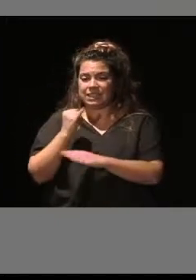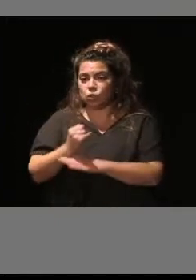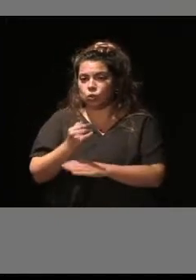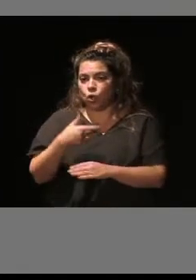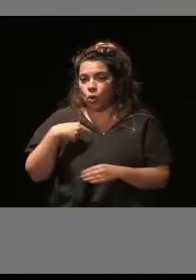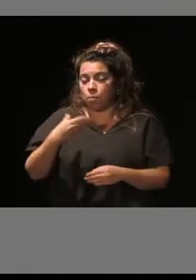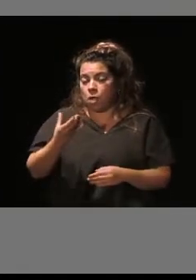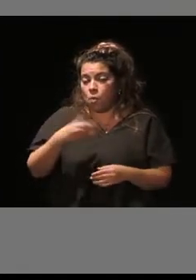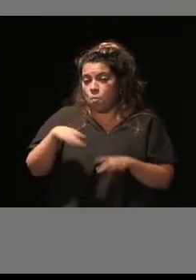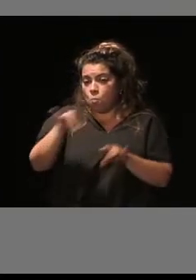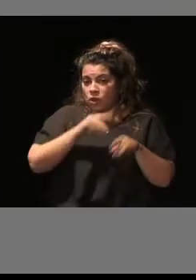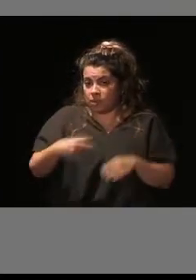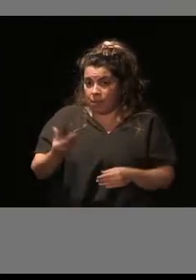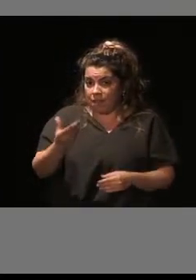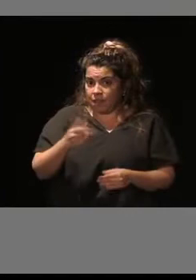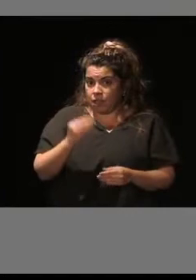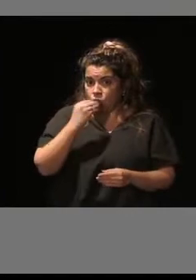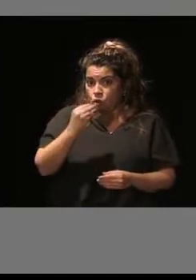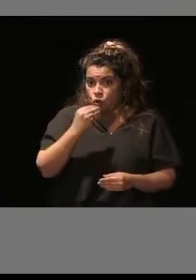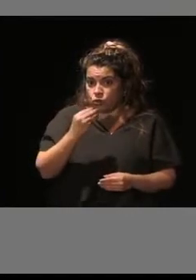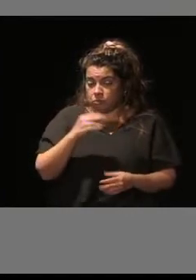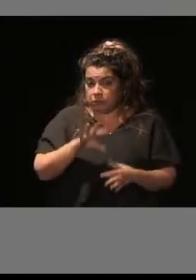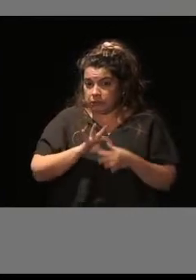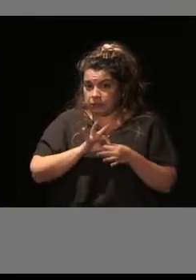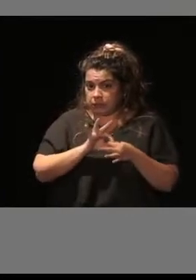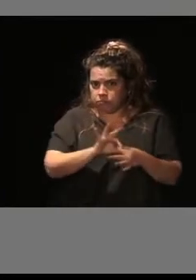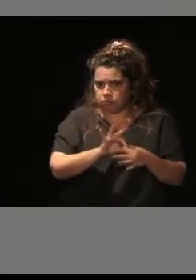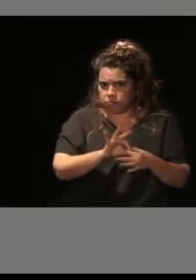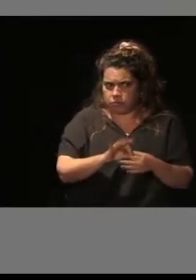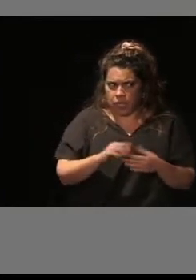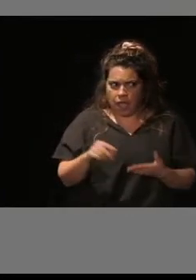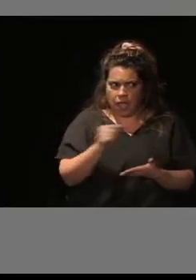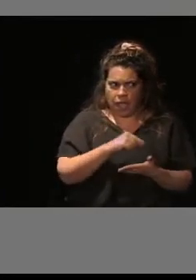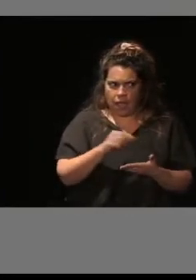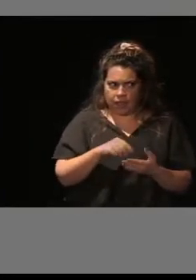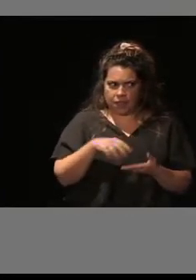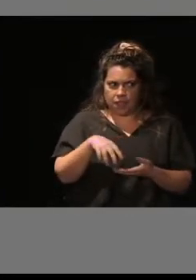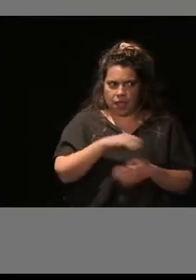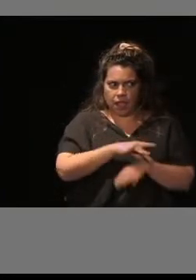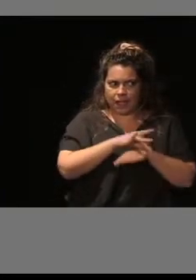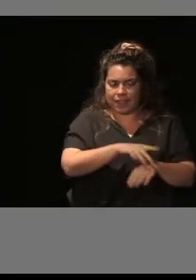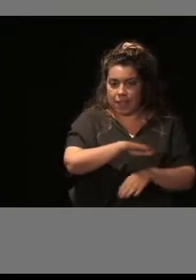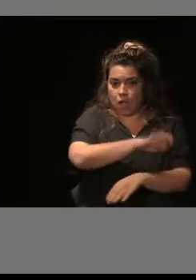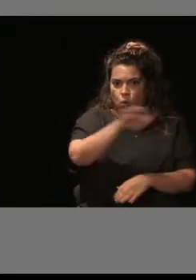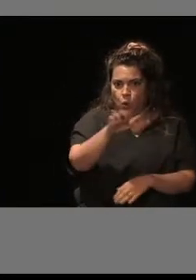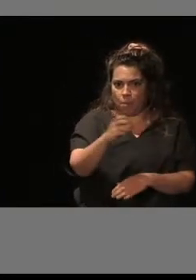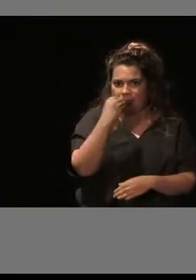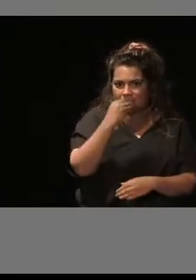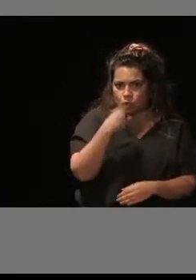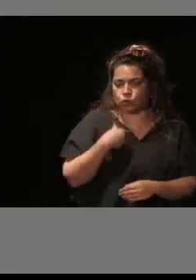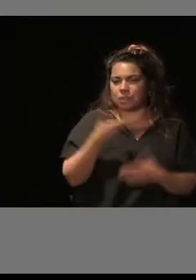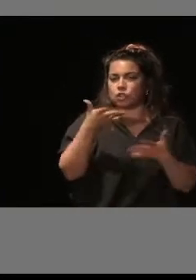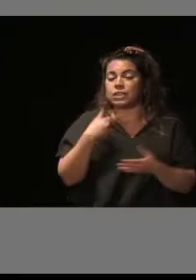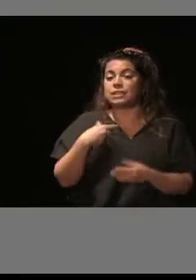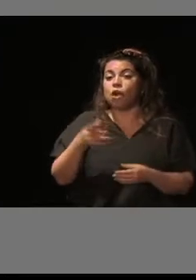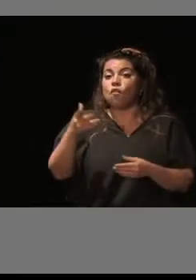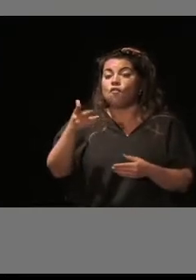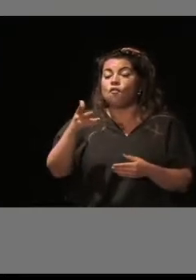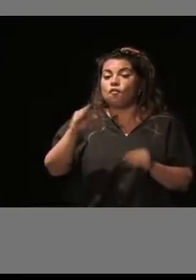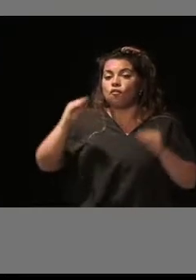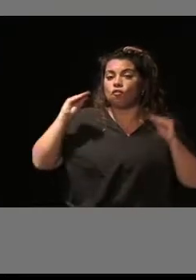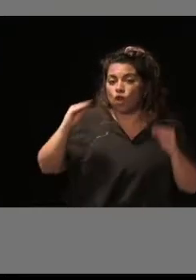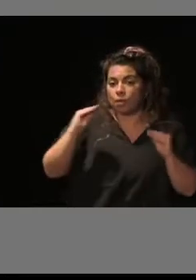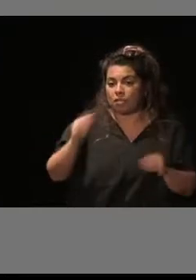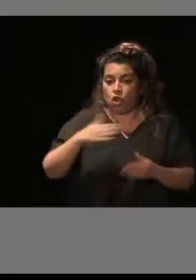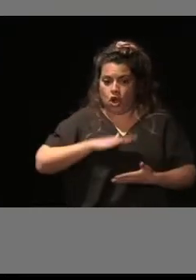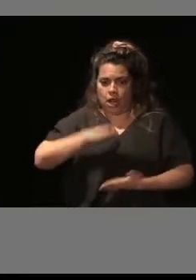alineados con la Agenda Europea del Consumidor, también consideramos que la información, la formación y la capacitación de las personas